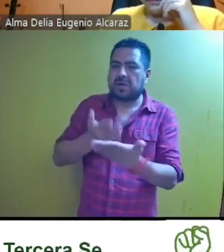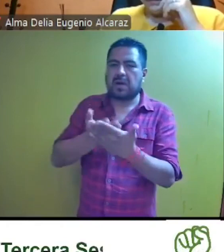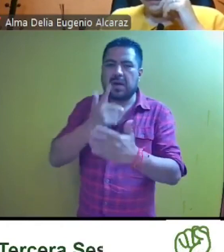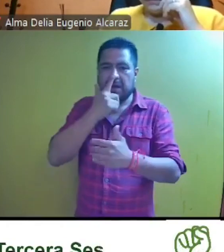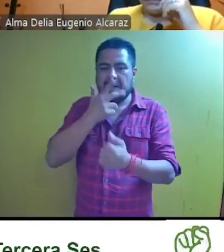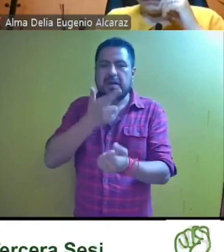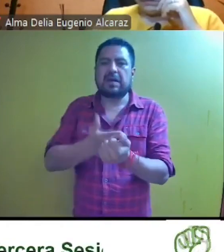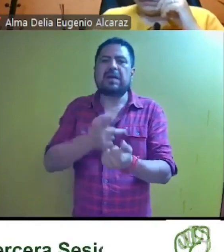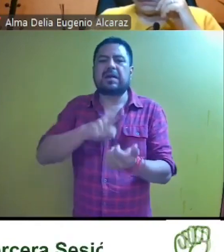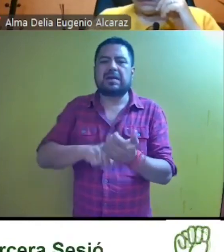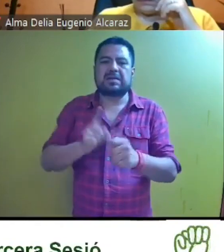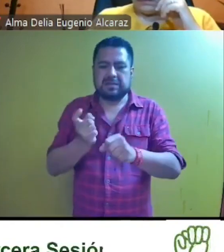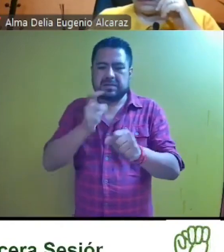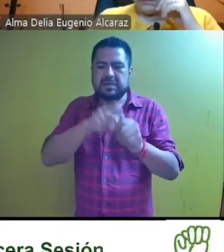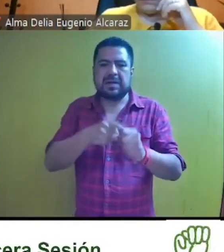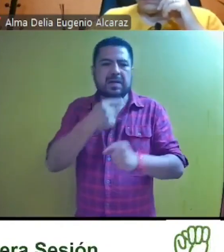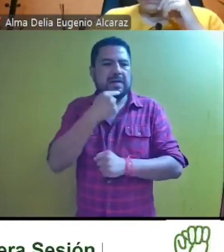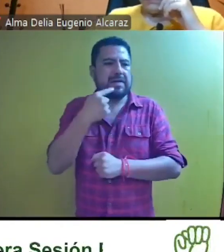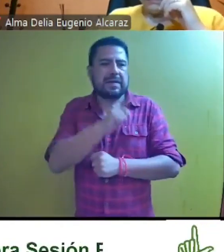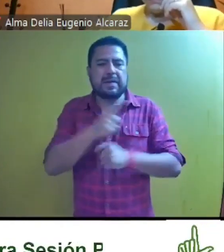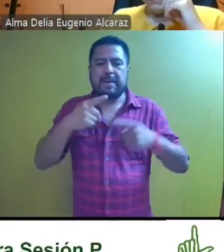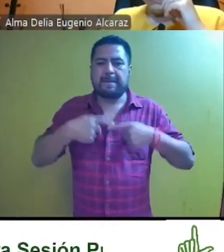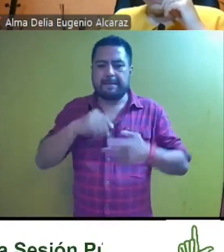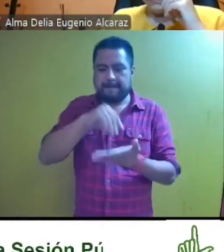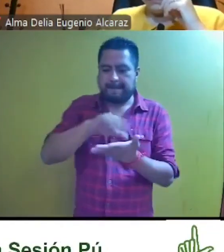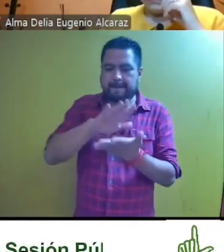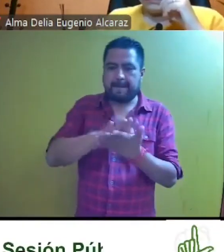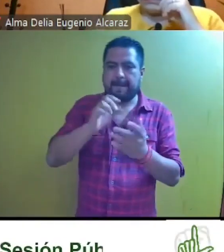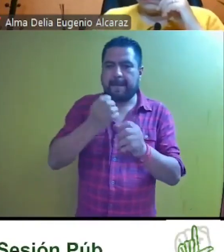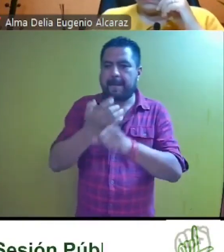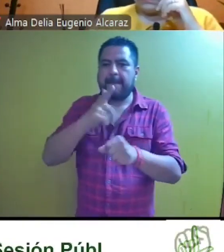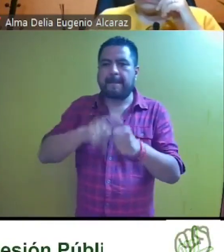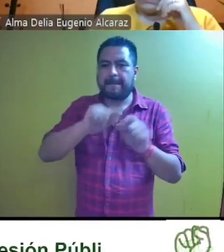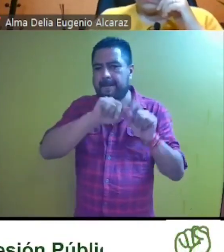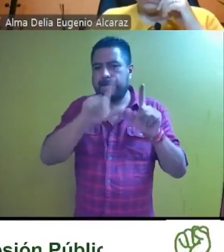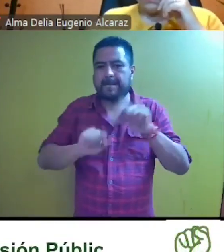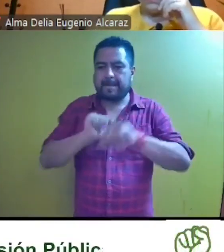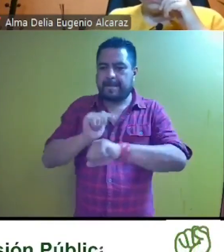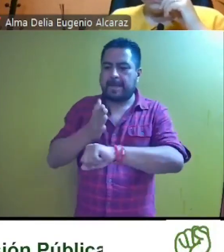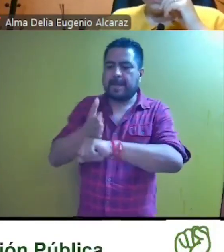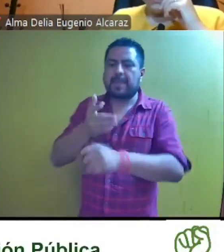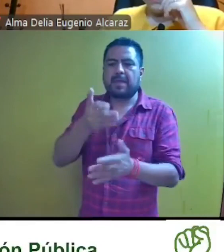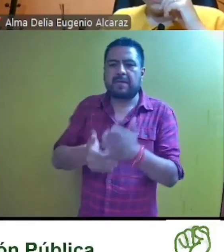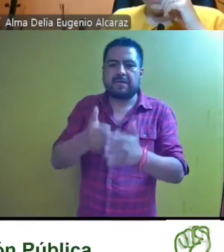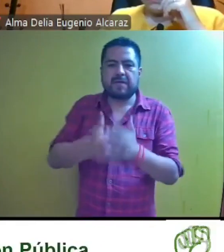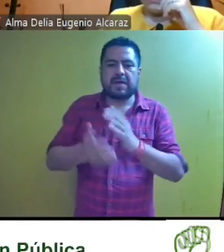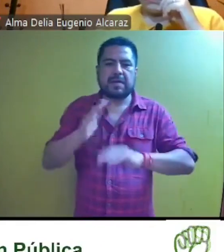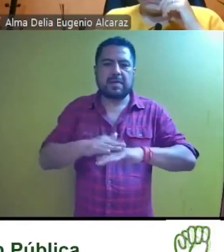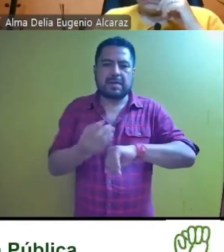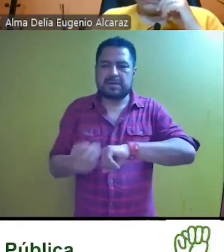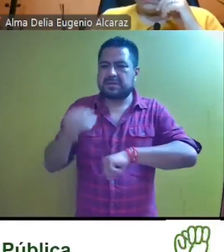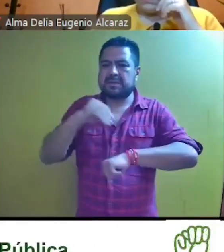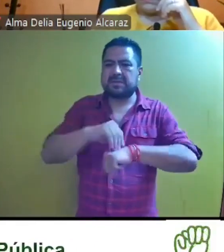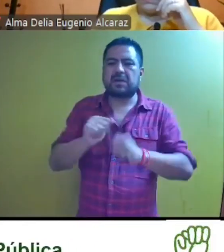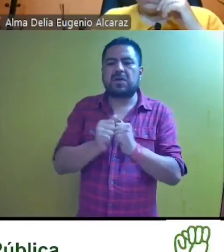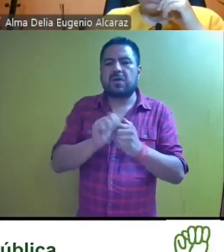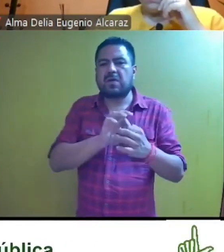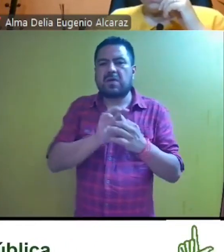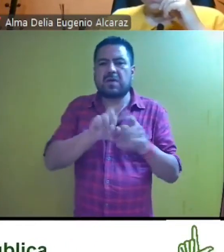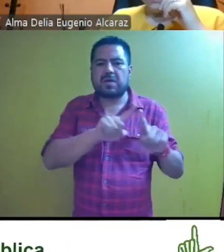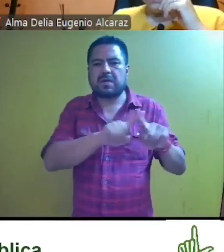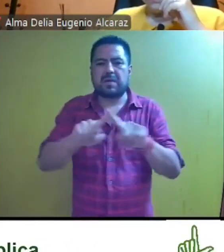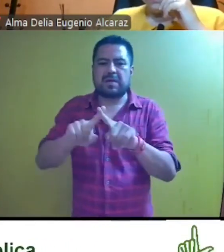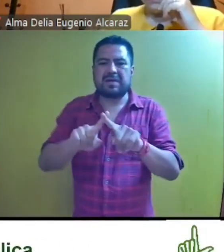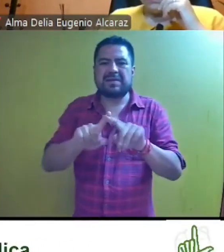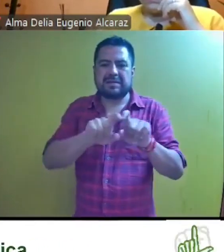respecto de la inscripción de la denunciada en el registro estatal de personas sancionadas y la falta de pronunciamiento respecto a diversos